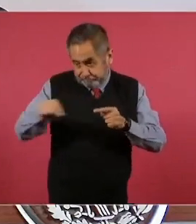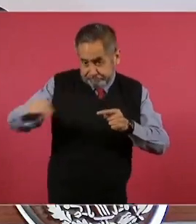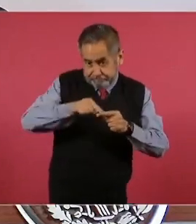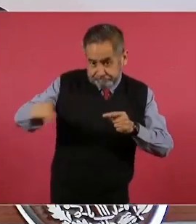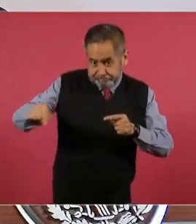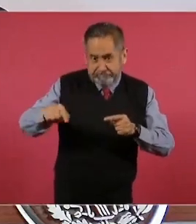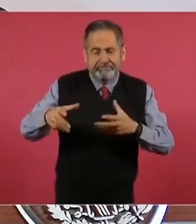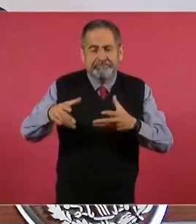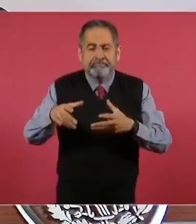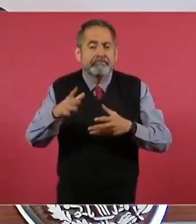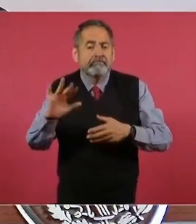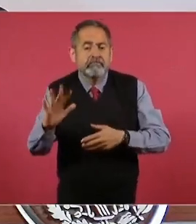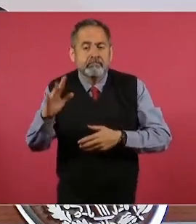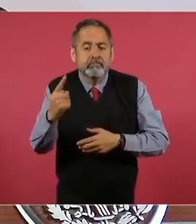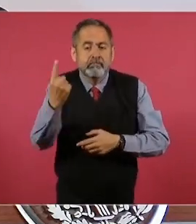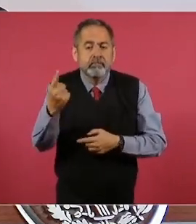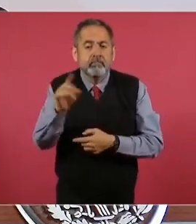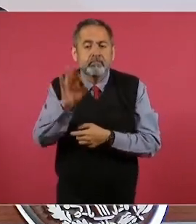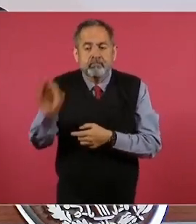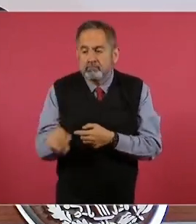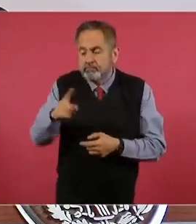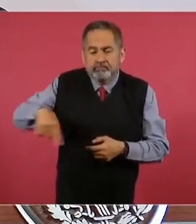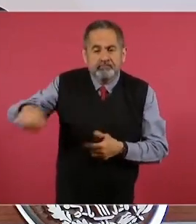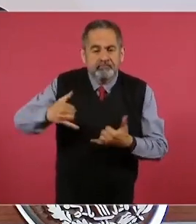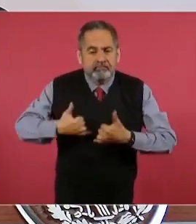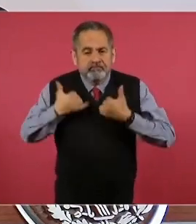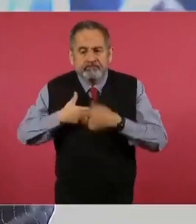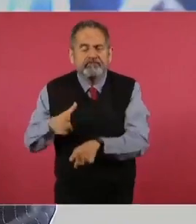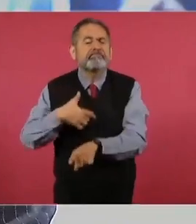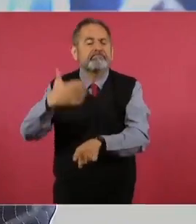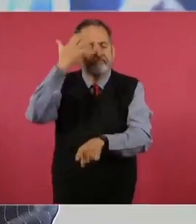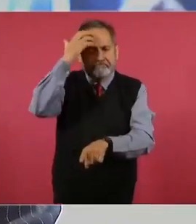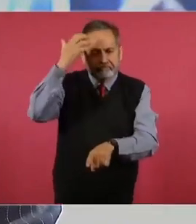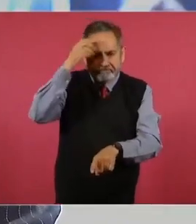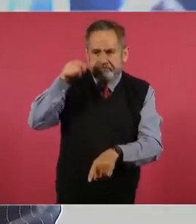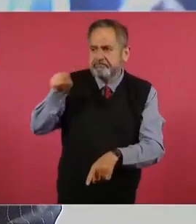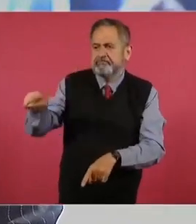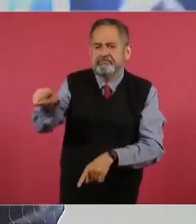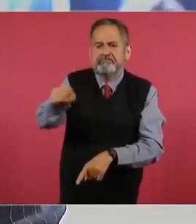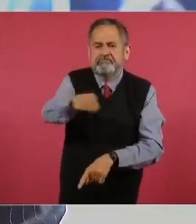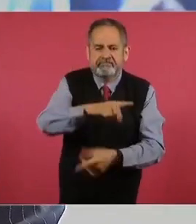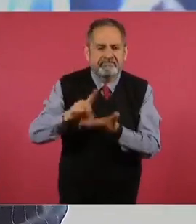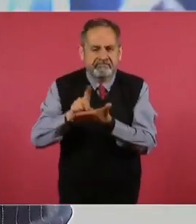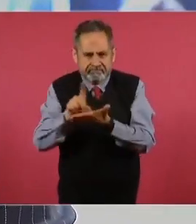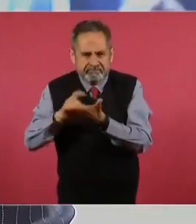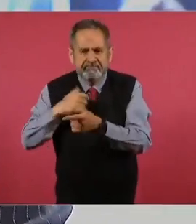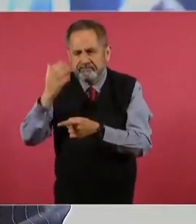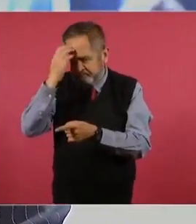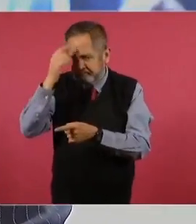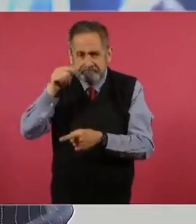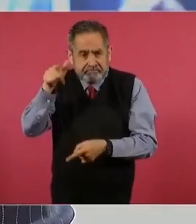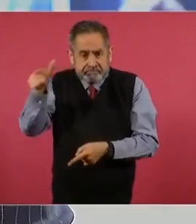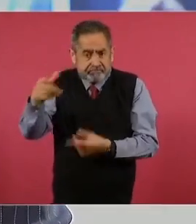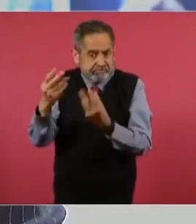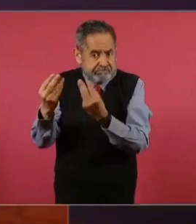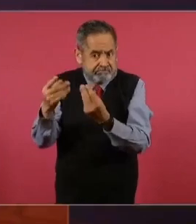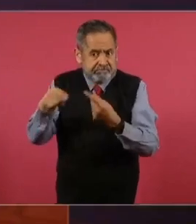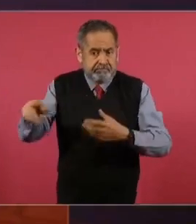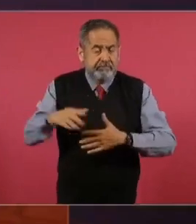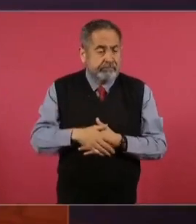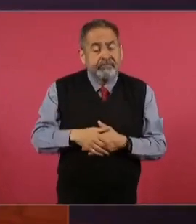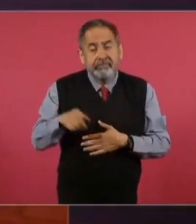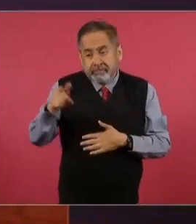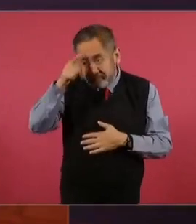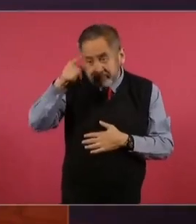que el cincuenta y uno por ciento de ellos conoció a alguien que consume drogas. El impacto negativo del consumo